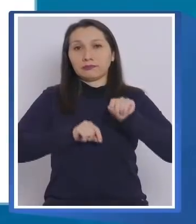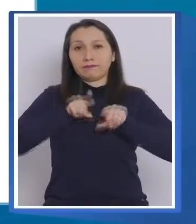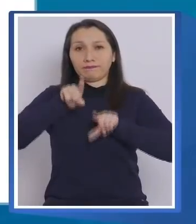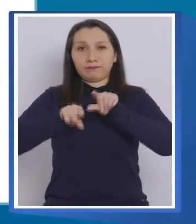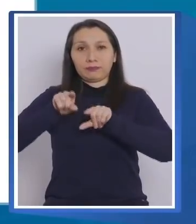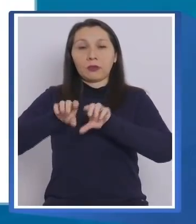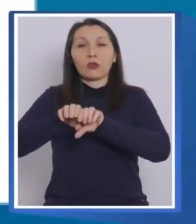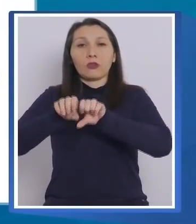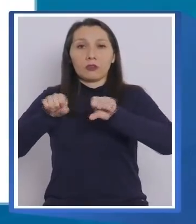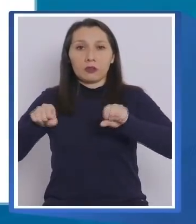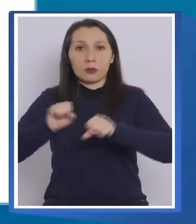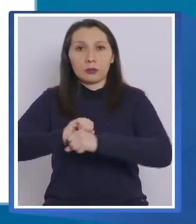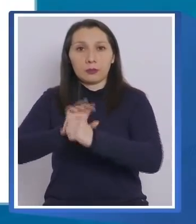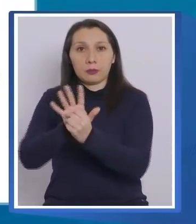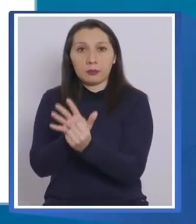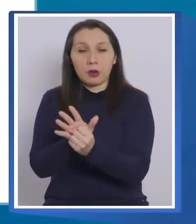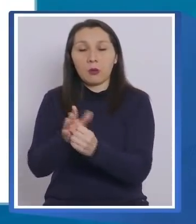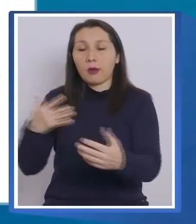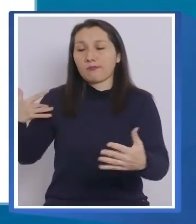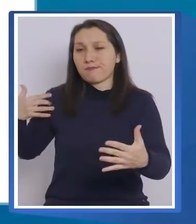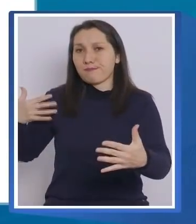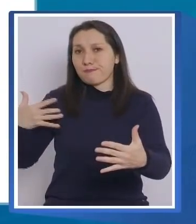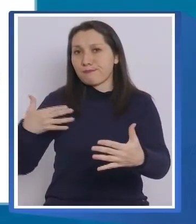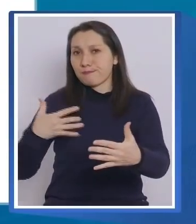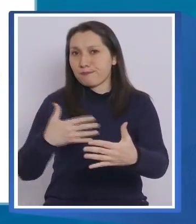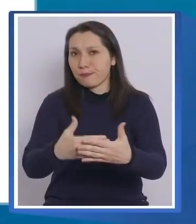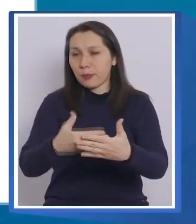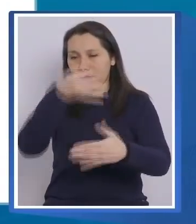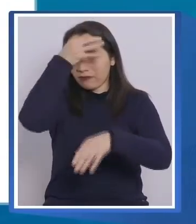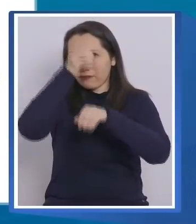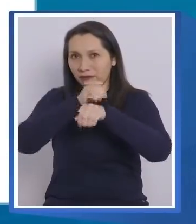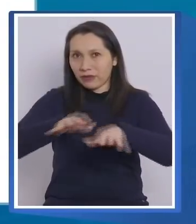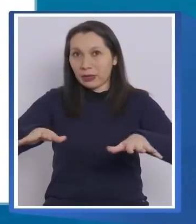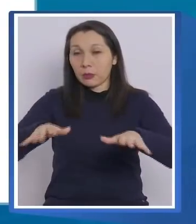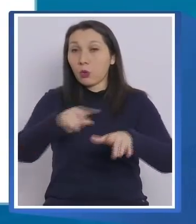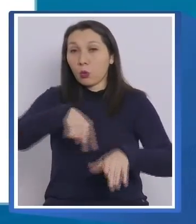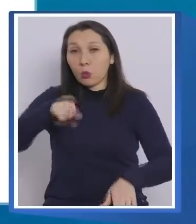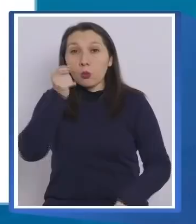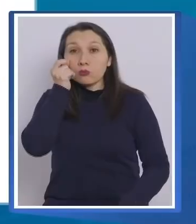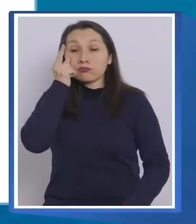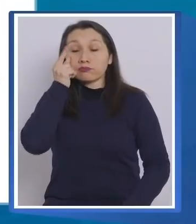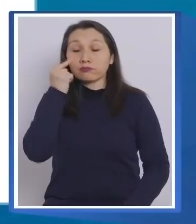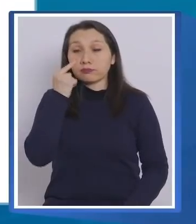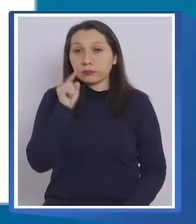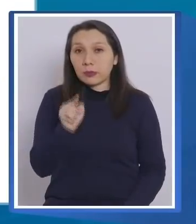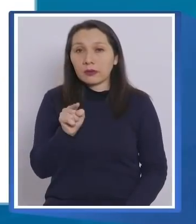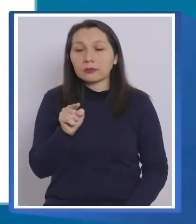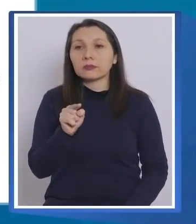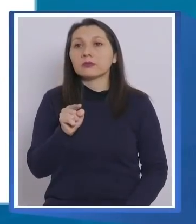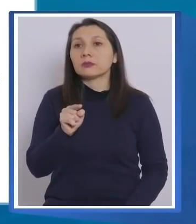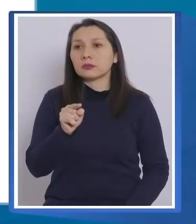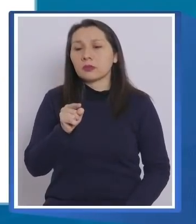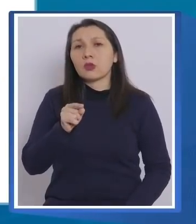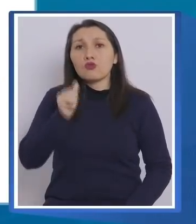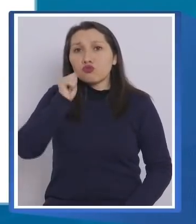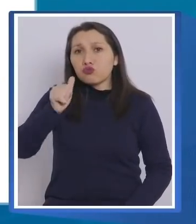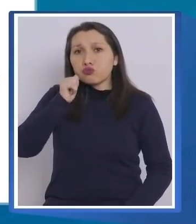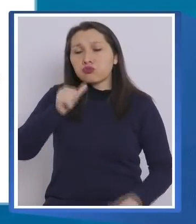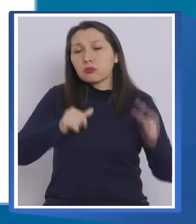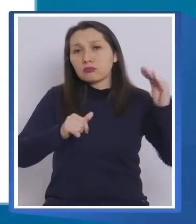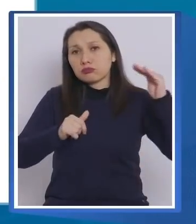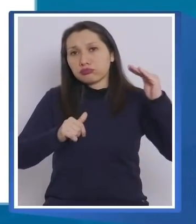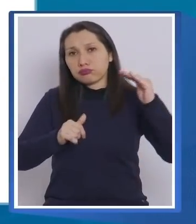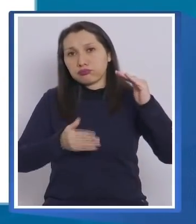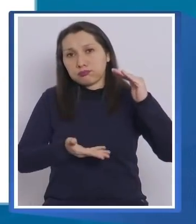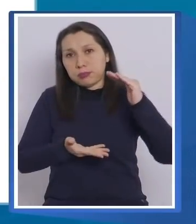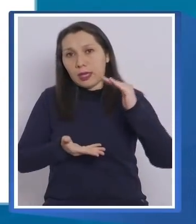confirmados COVID-19 durante toda la pandemia. Como se pueden dar cuenta, se mantiene una tendencia sostenida a la baja en el último